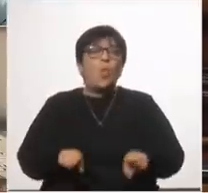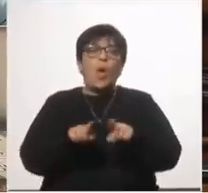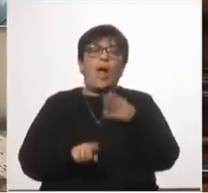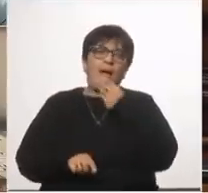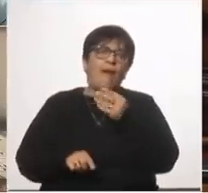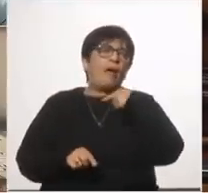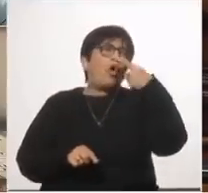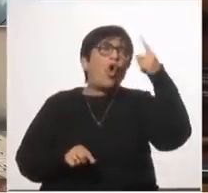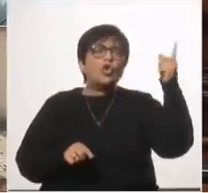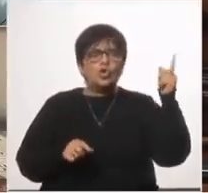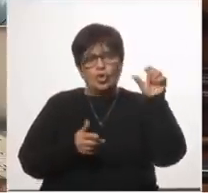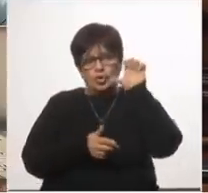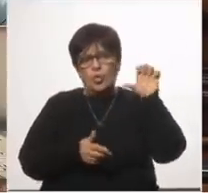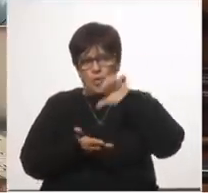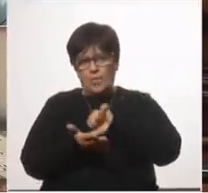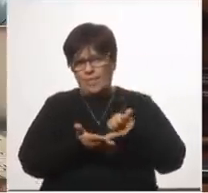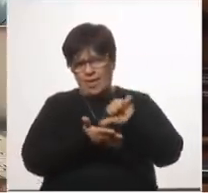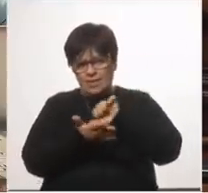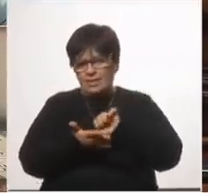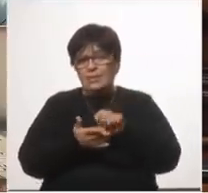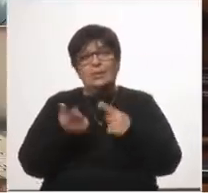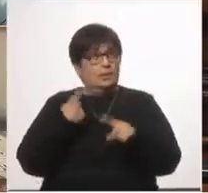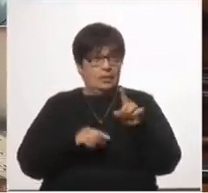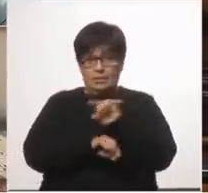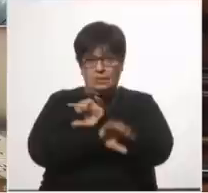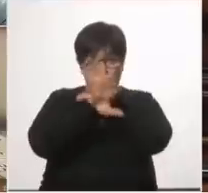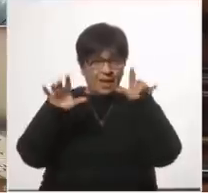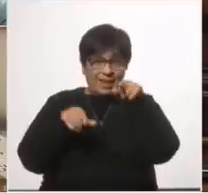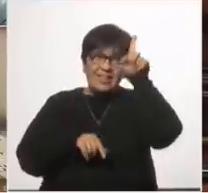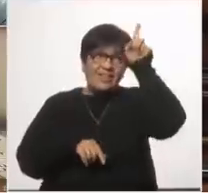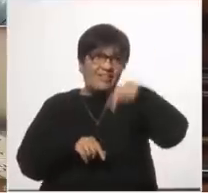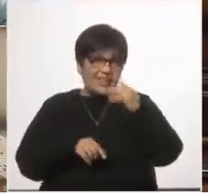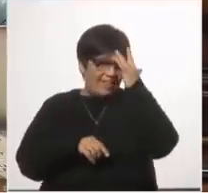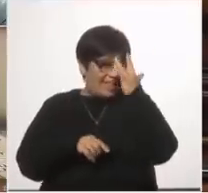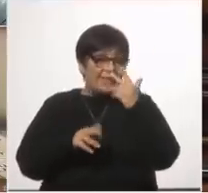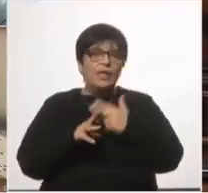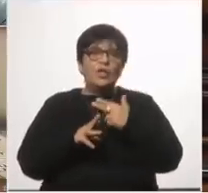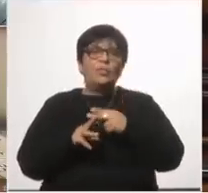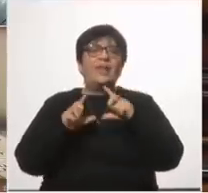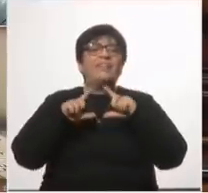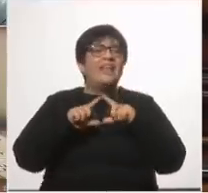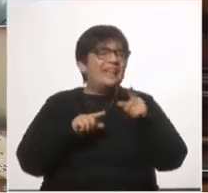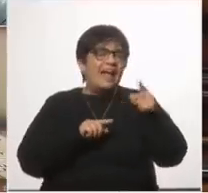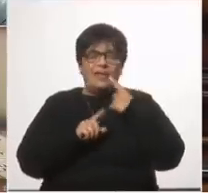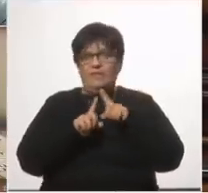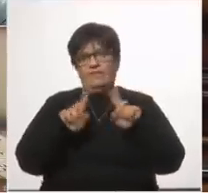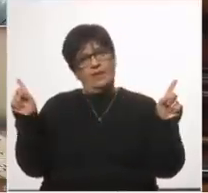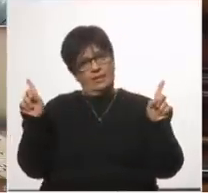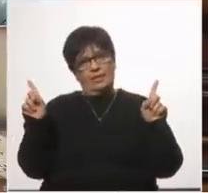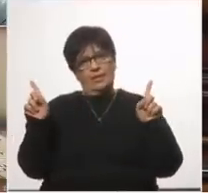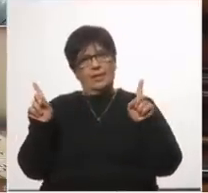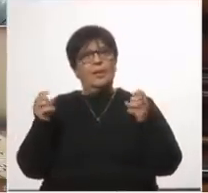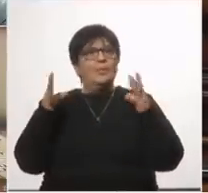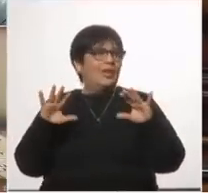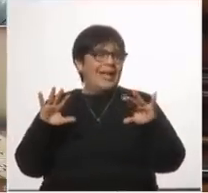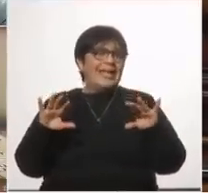en otros países de Europa está claro que enfrentamos a la cepa delta en otras condiciones que la cepa P1 porque tenemos un proceso